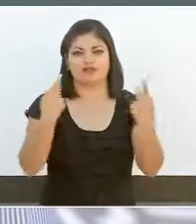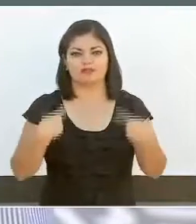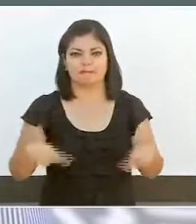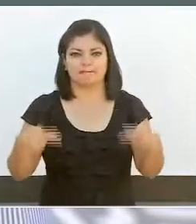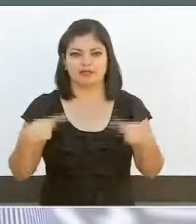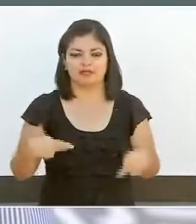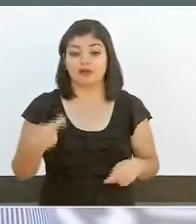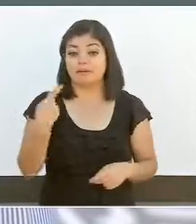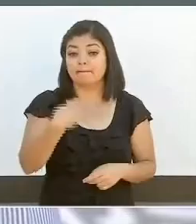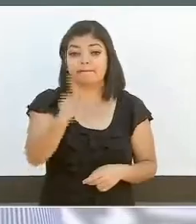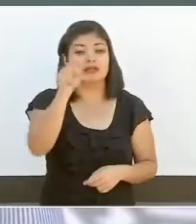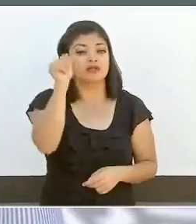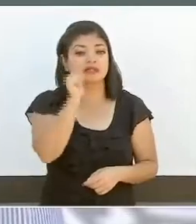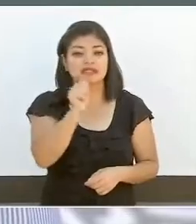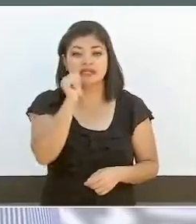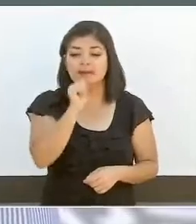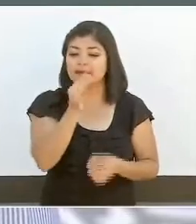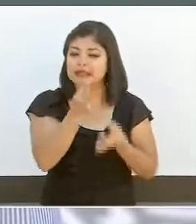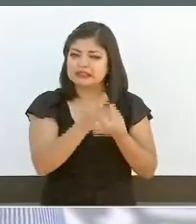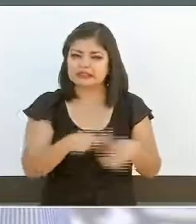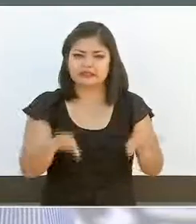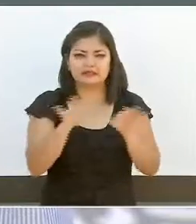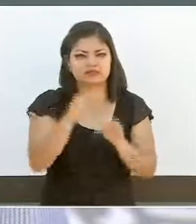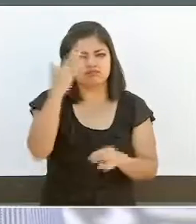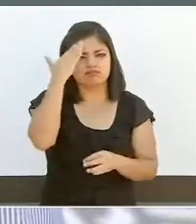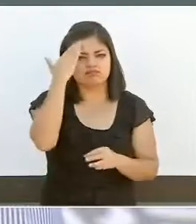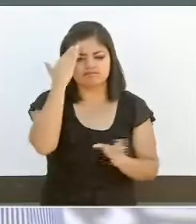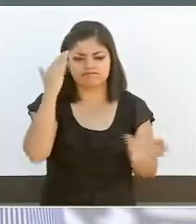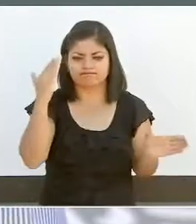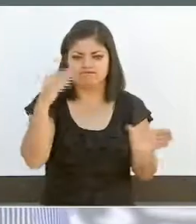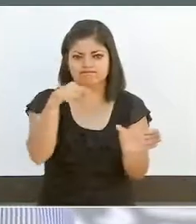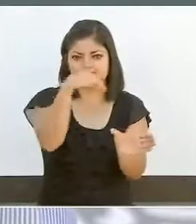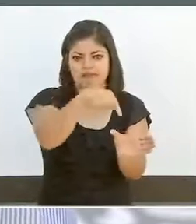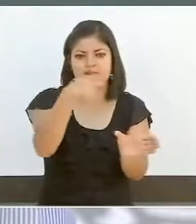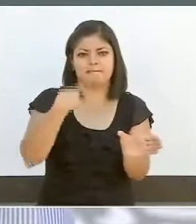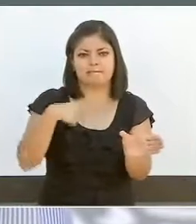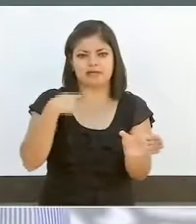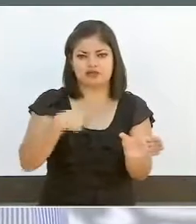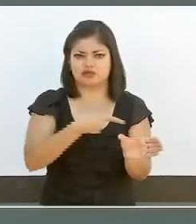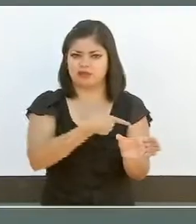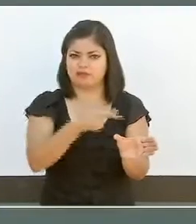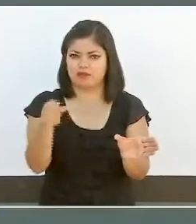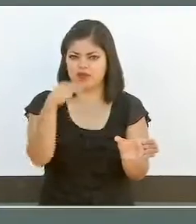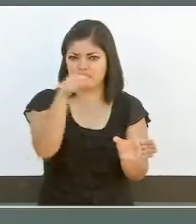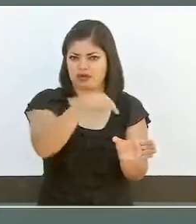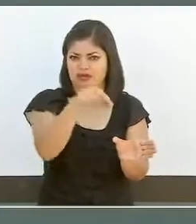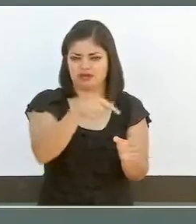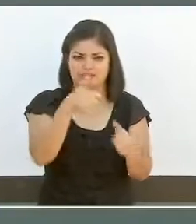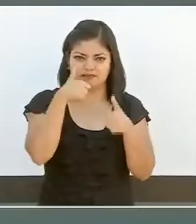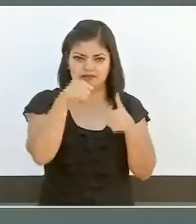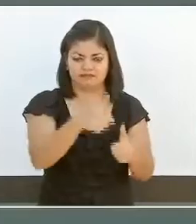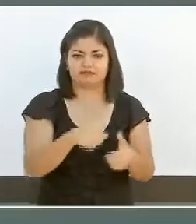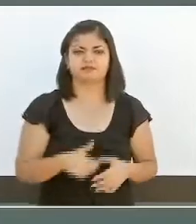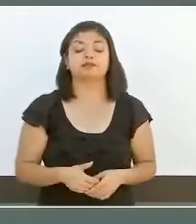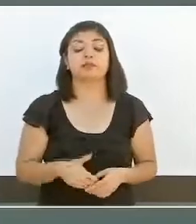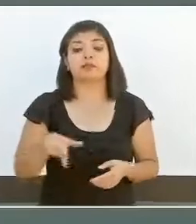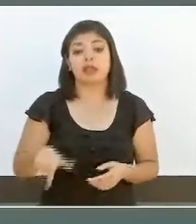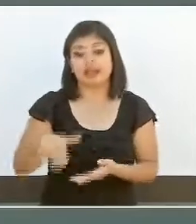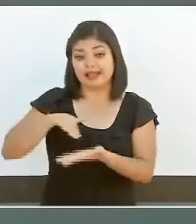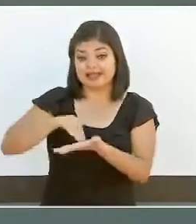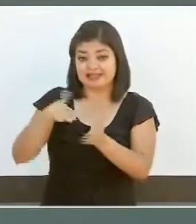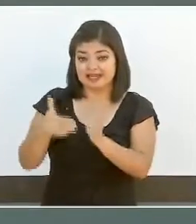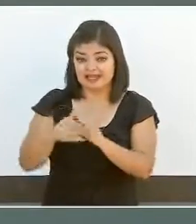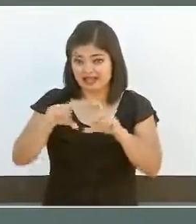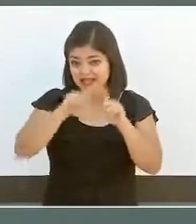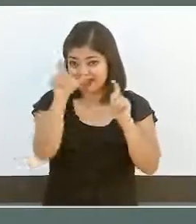pero siempre poniendo por delante a los más pobres, a los más necesitados. La Estrategia Nacional de Seguridad,